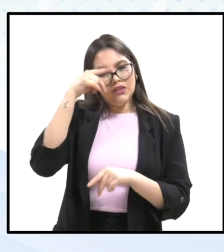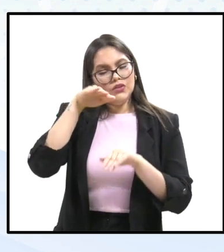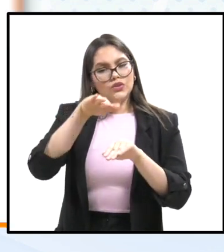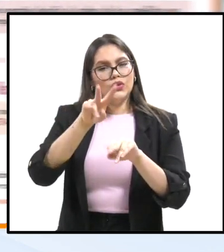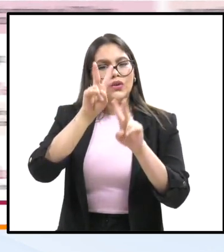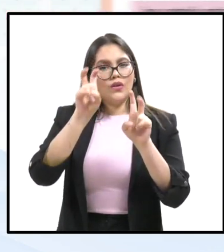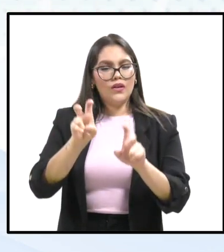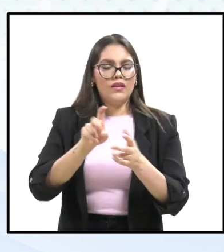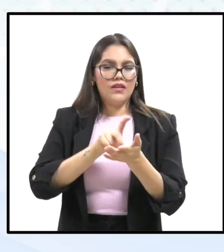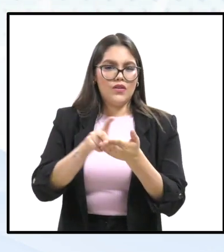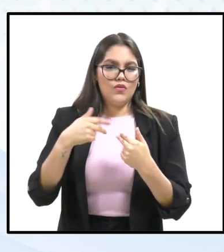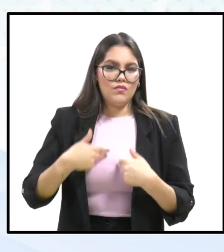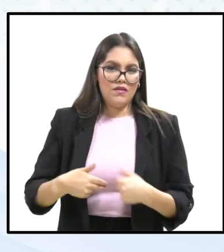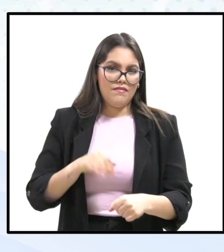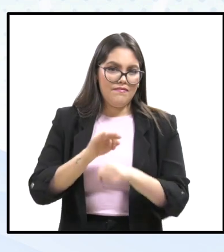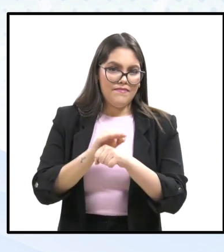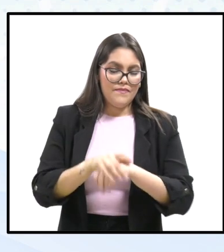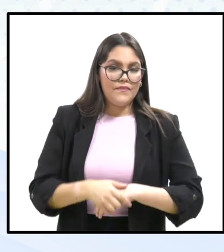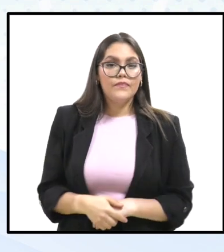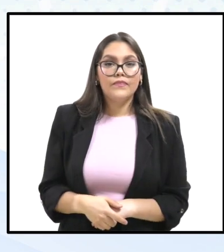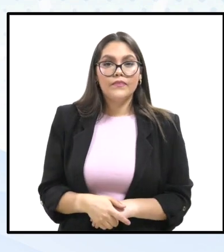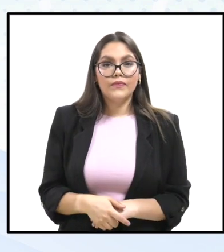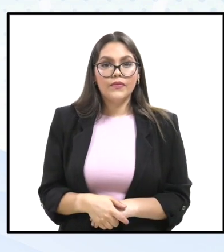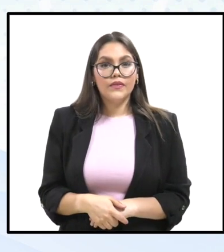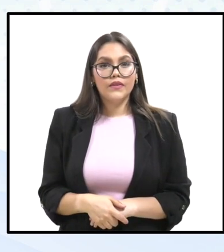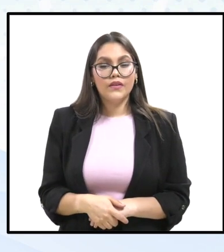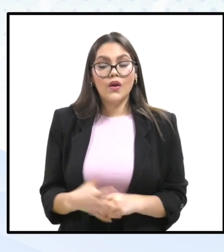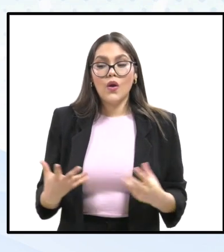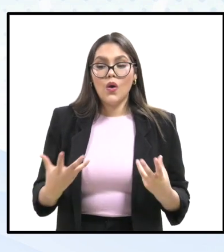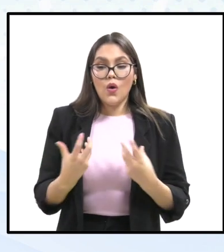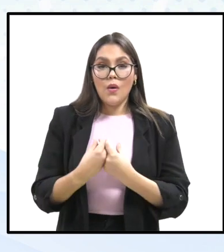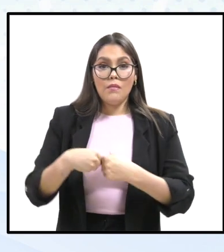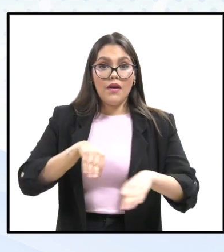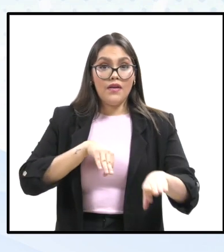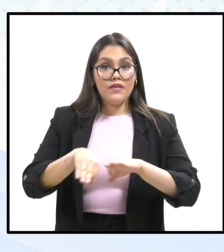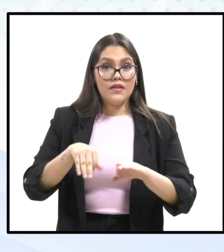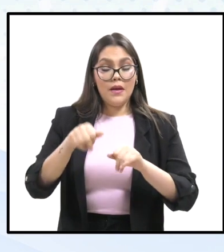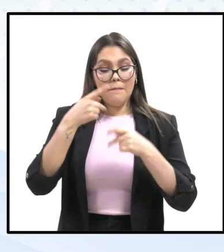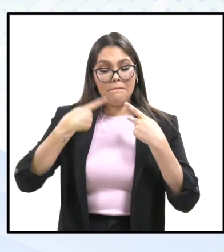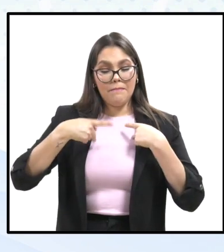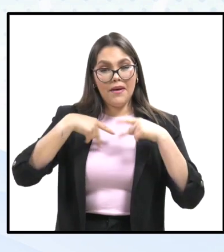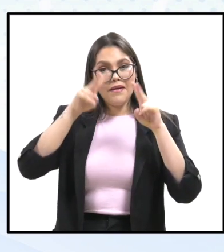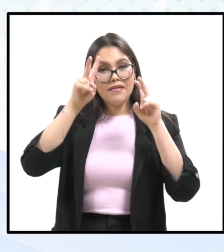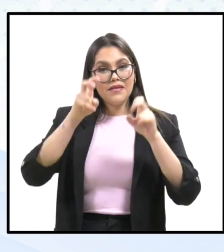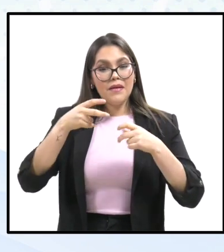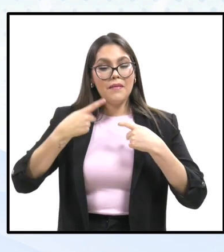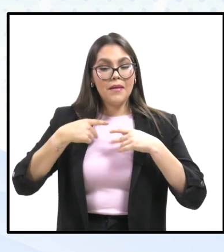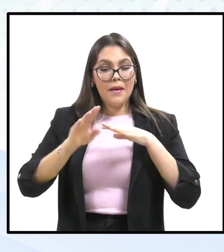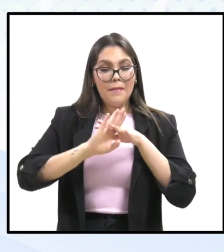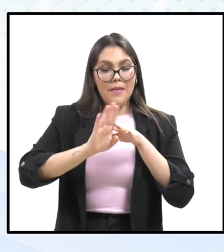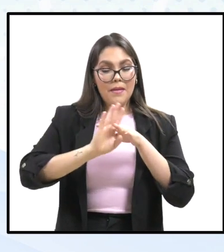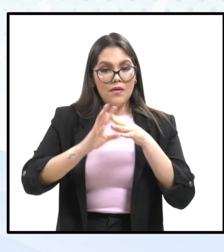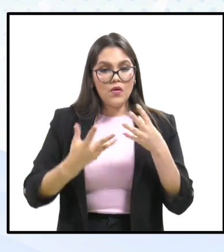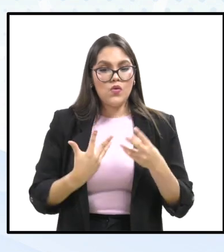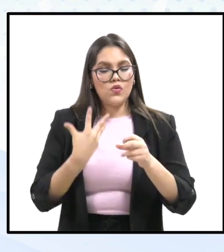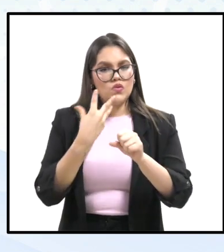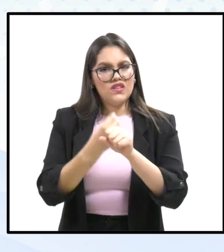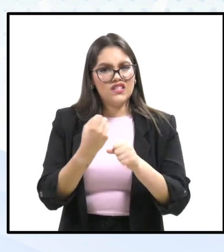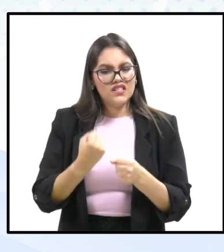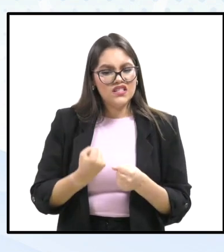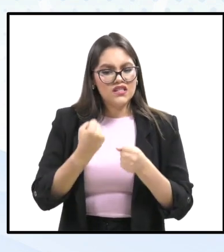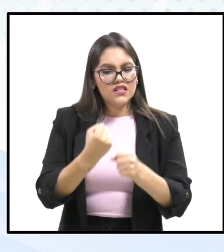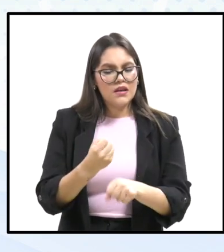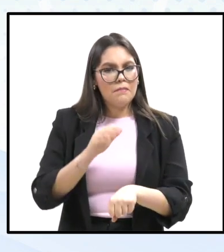humanos. En el trabajo de colaboración hacia la protección de personas migrantes, la Comisión